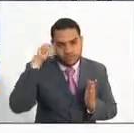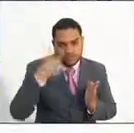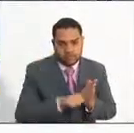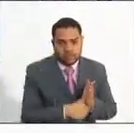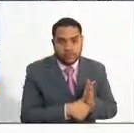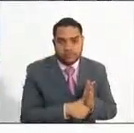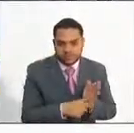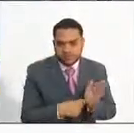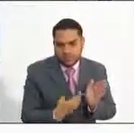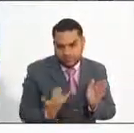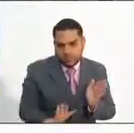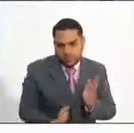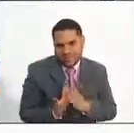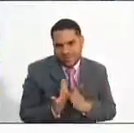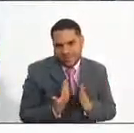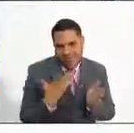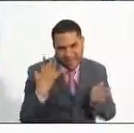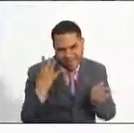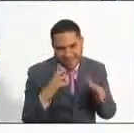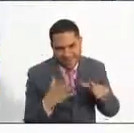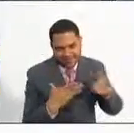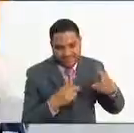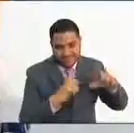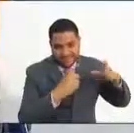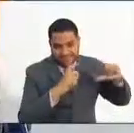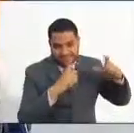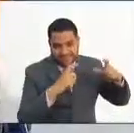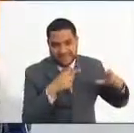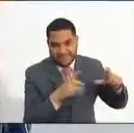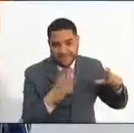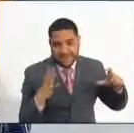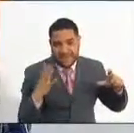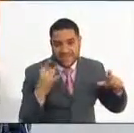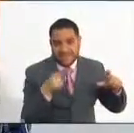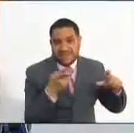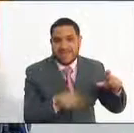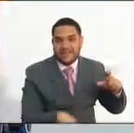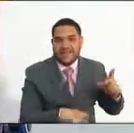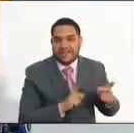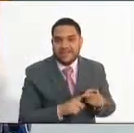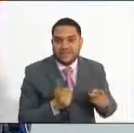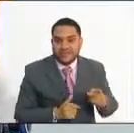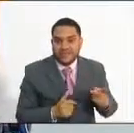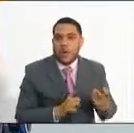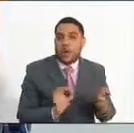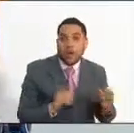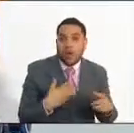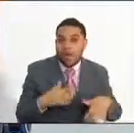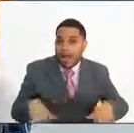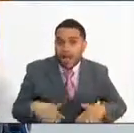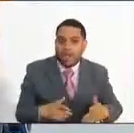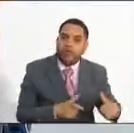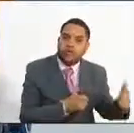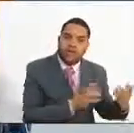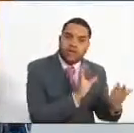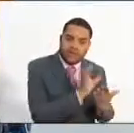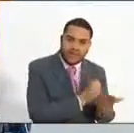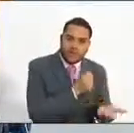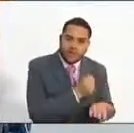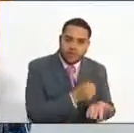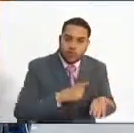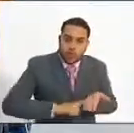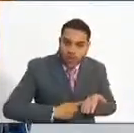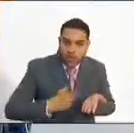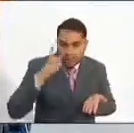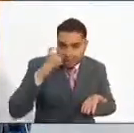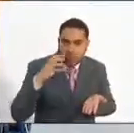la vigente, la amarilla con el holograma, en su defecto el certificado expedido por la Registraduría Nacional del Estado Civil con huella